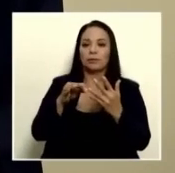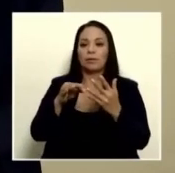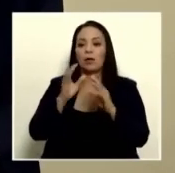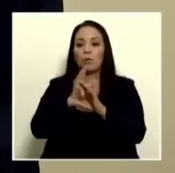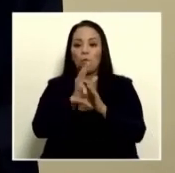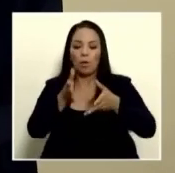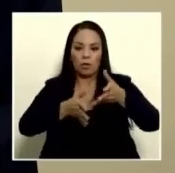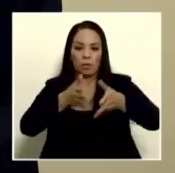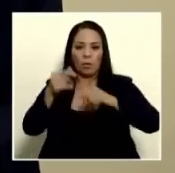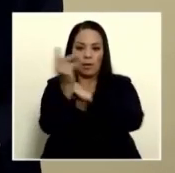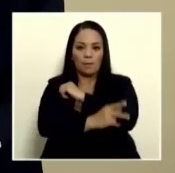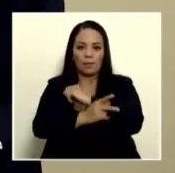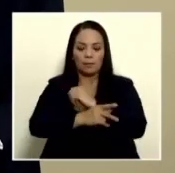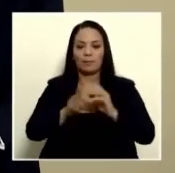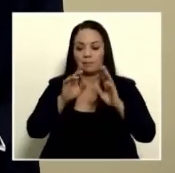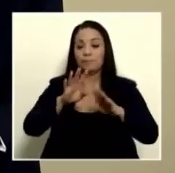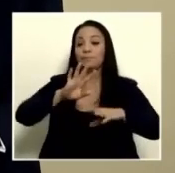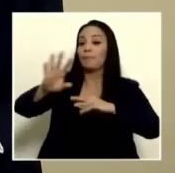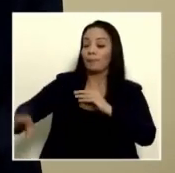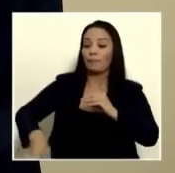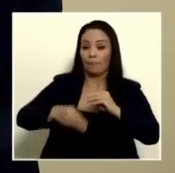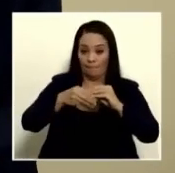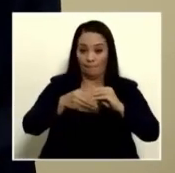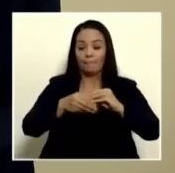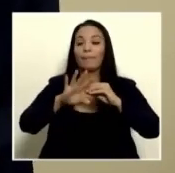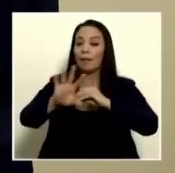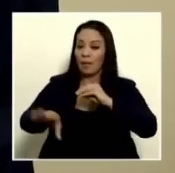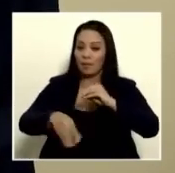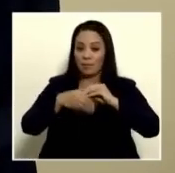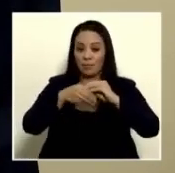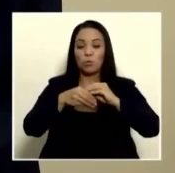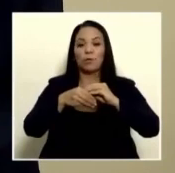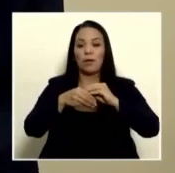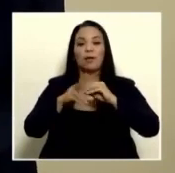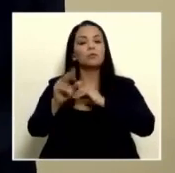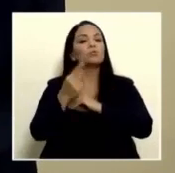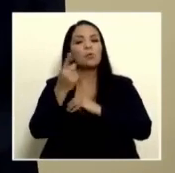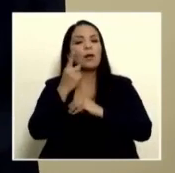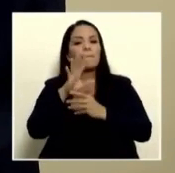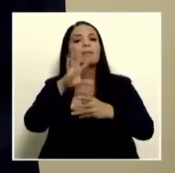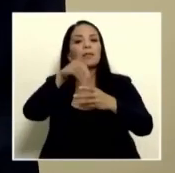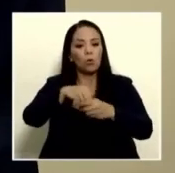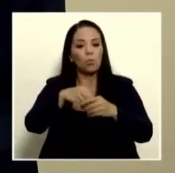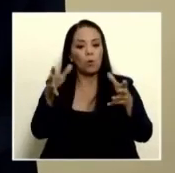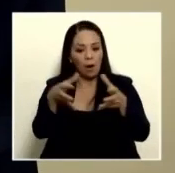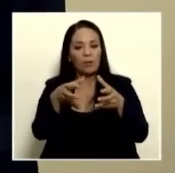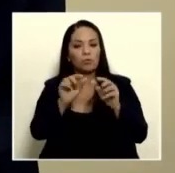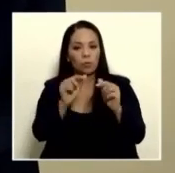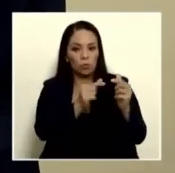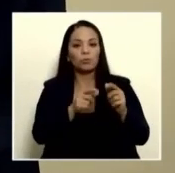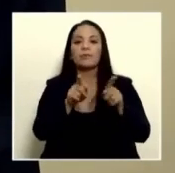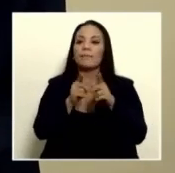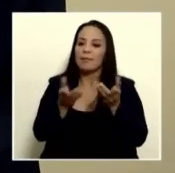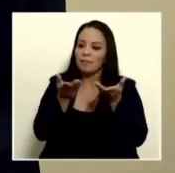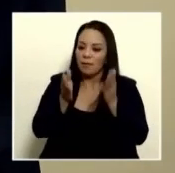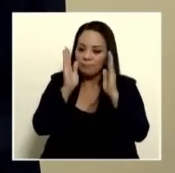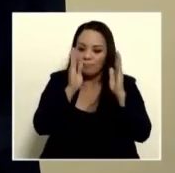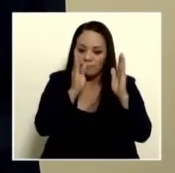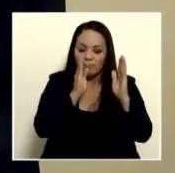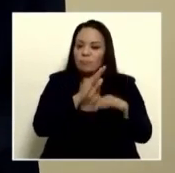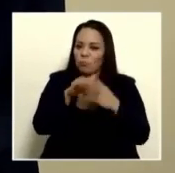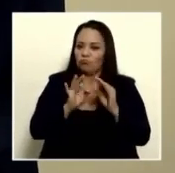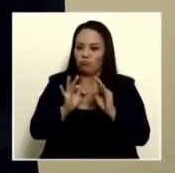que tenemos en el país adicional a esto adicional al poder no solamente incorporarlos sino que además darles el trato que